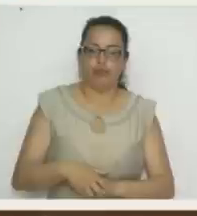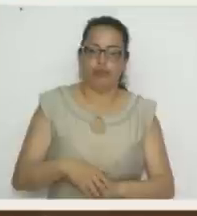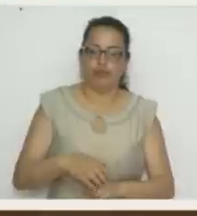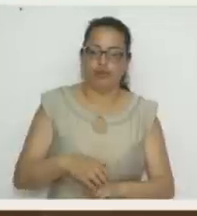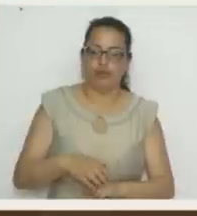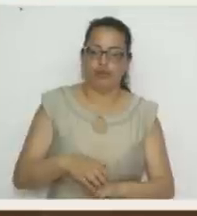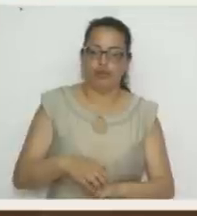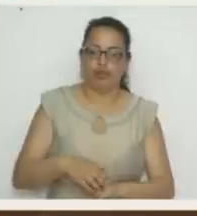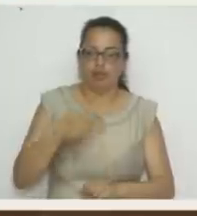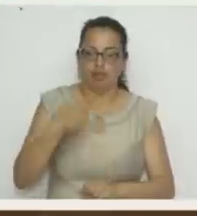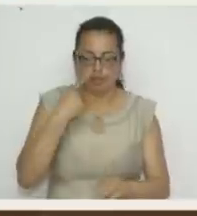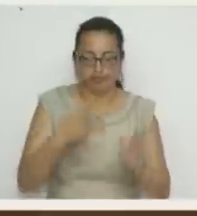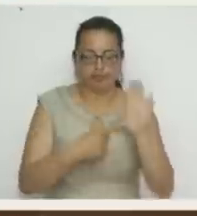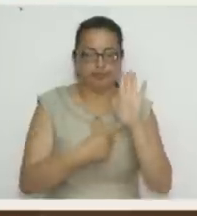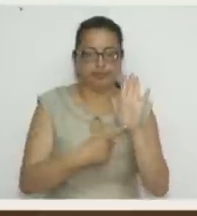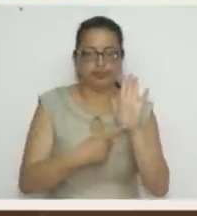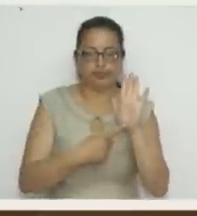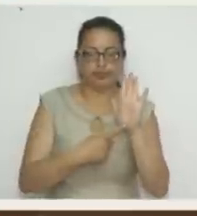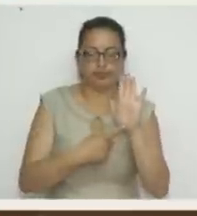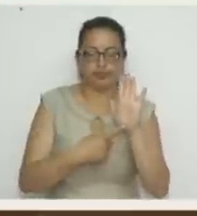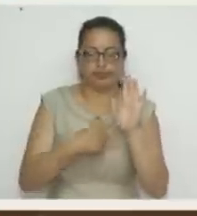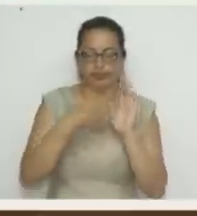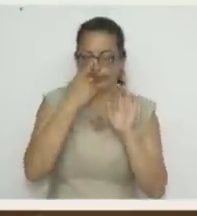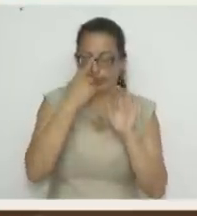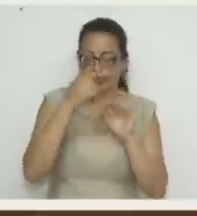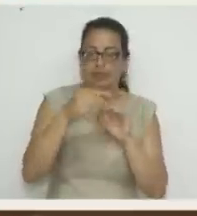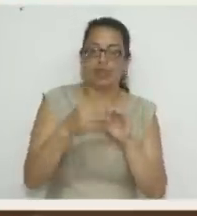silicona caliente.